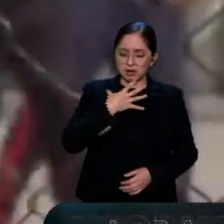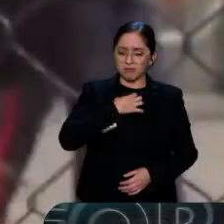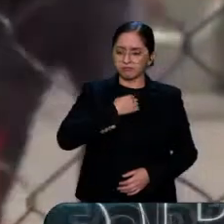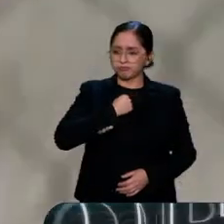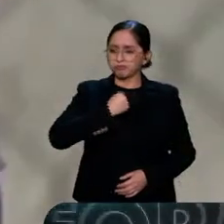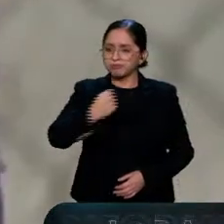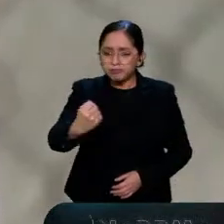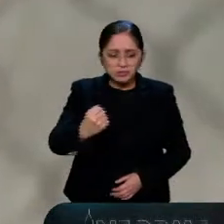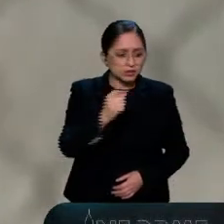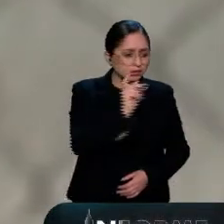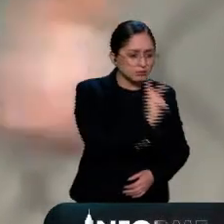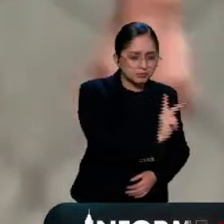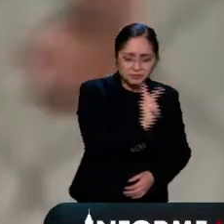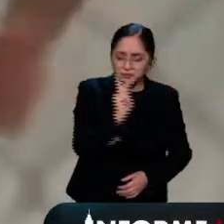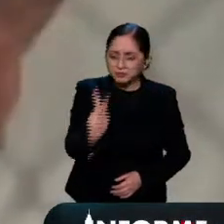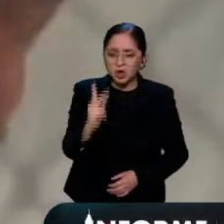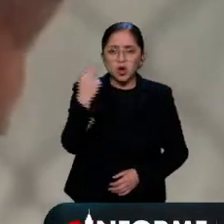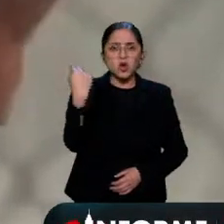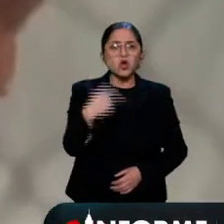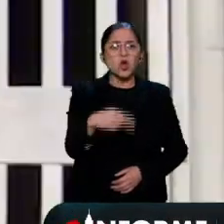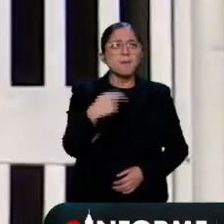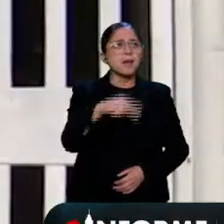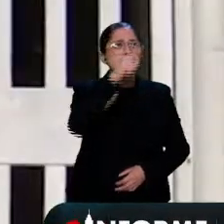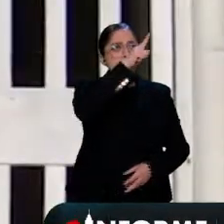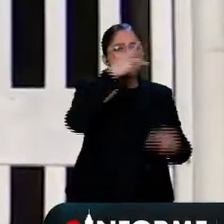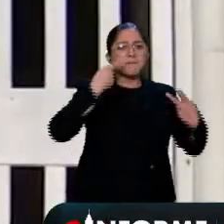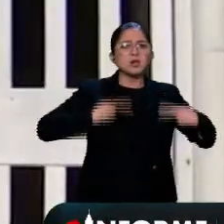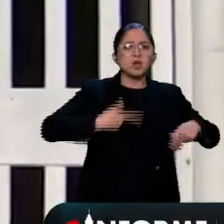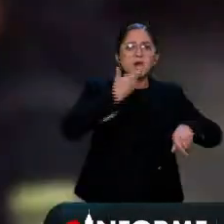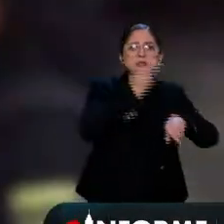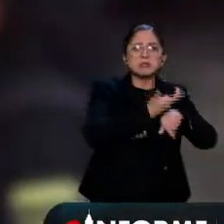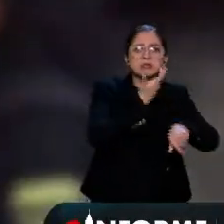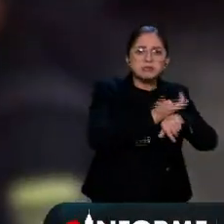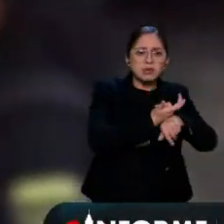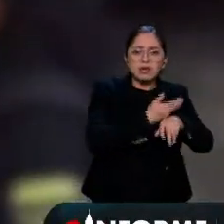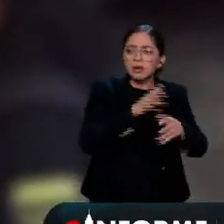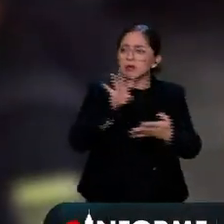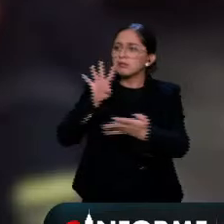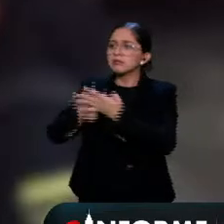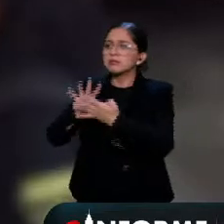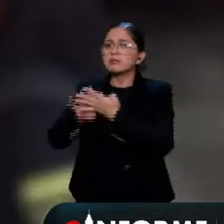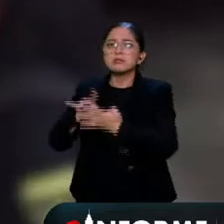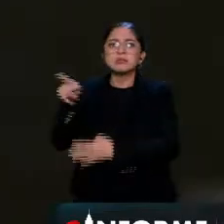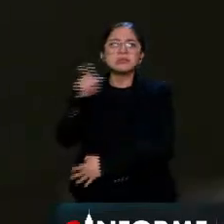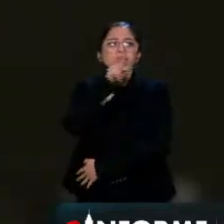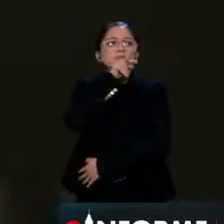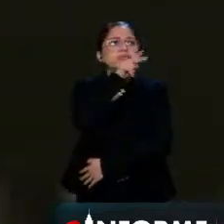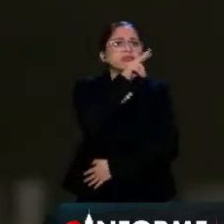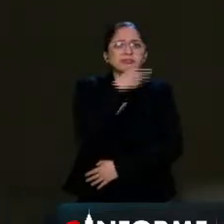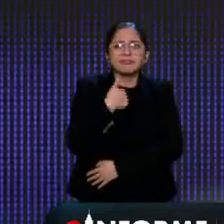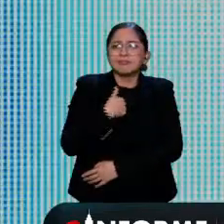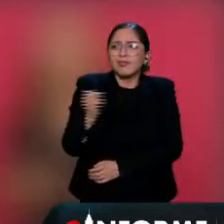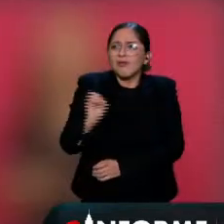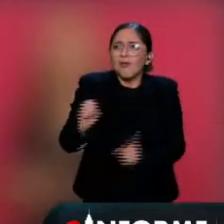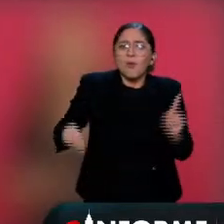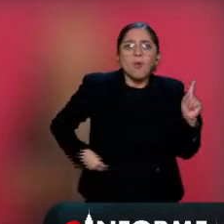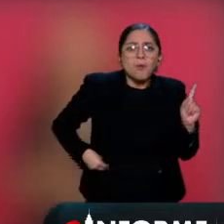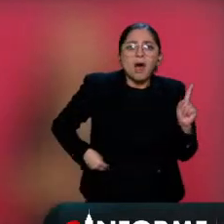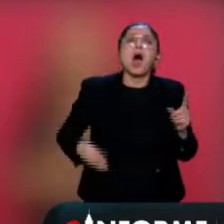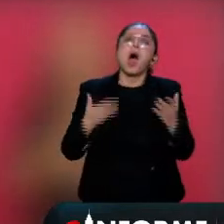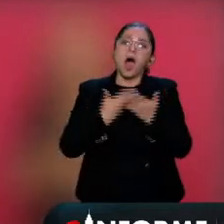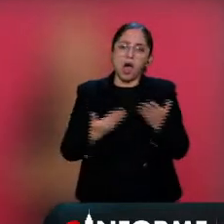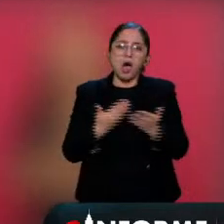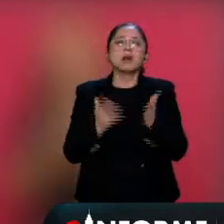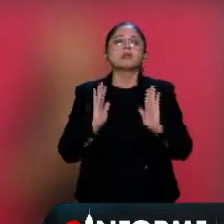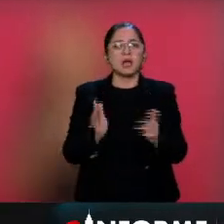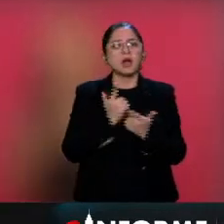asesino en Estados Unidos y ya fue liberado derivado de la intermediación de la Secretaría de Seguridad, Rosa Isela Rodríguez. Llevo ya